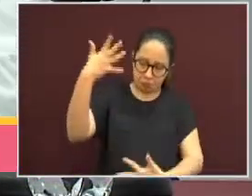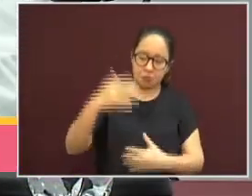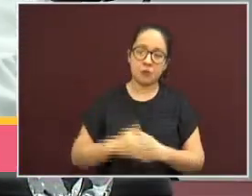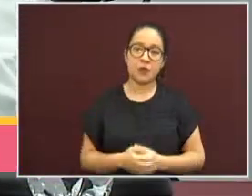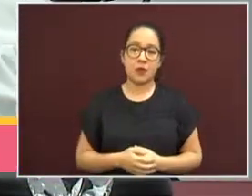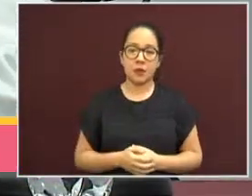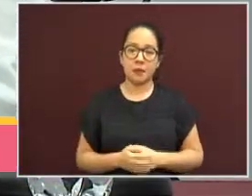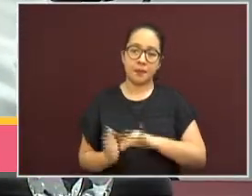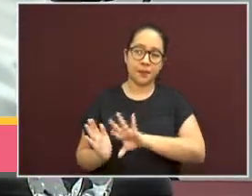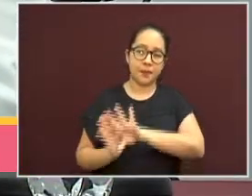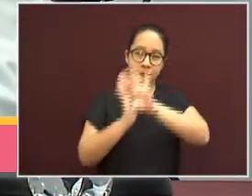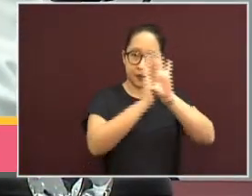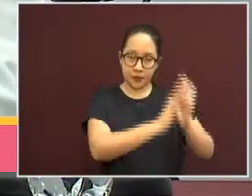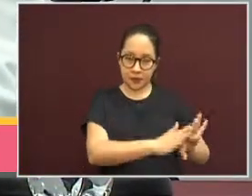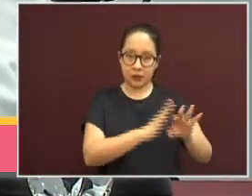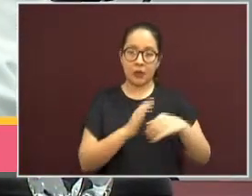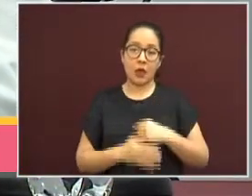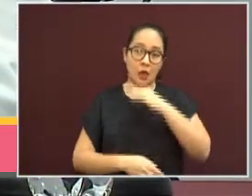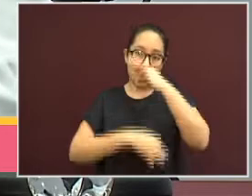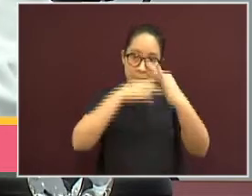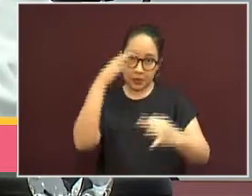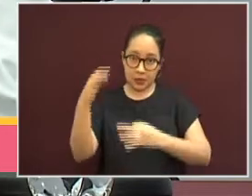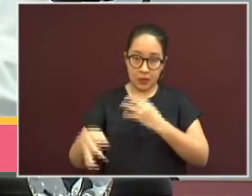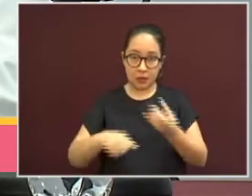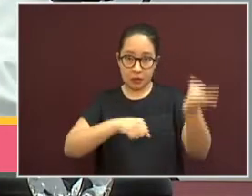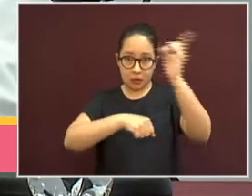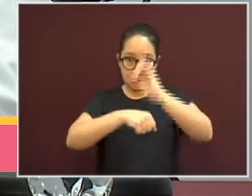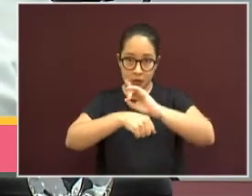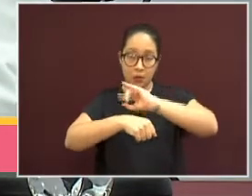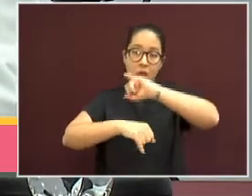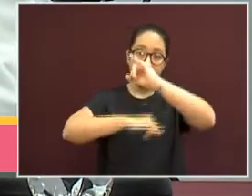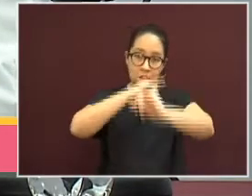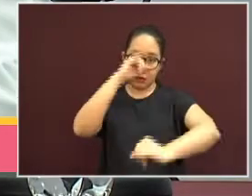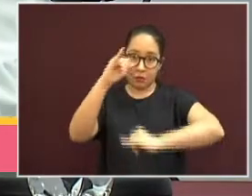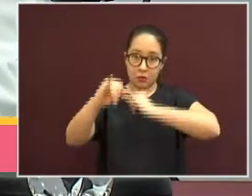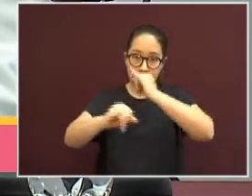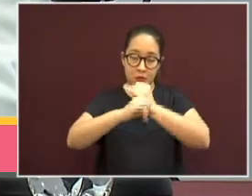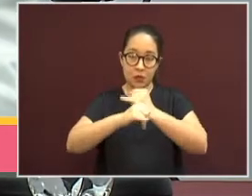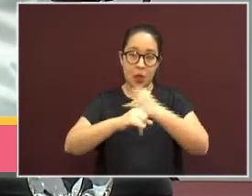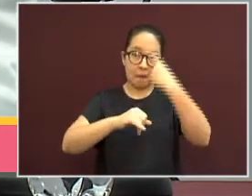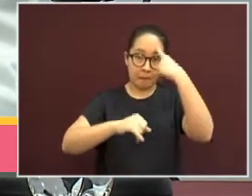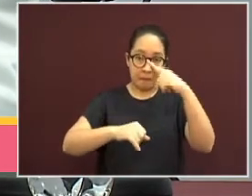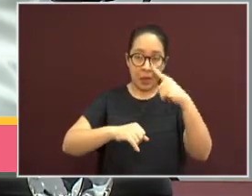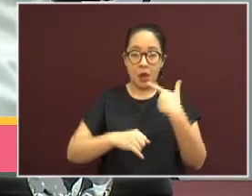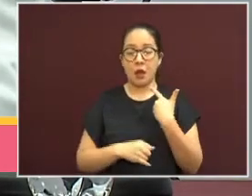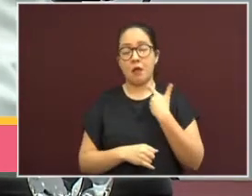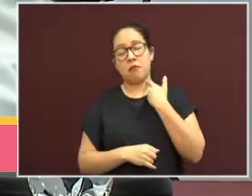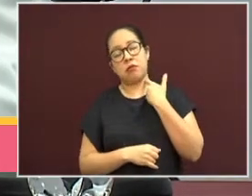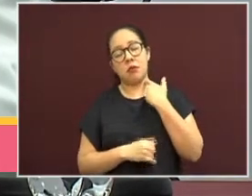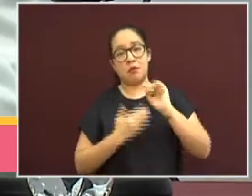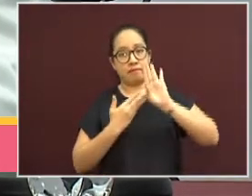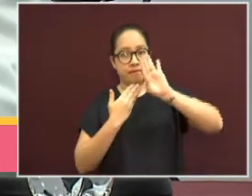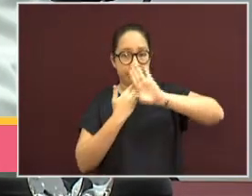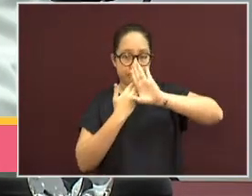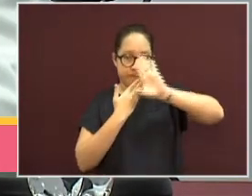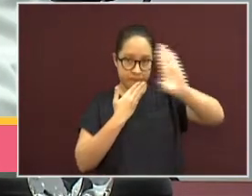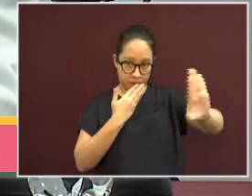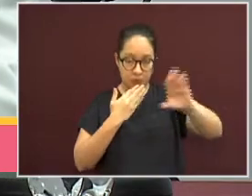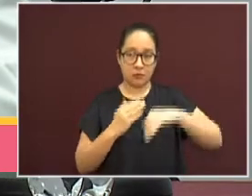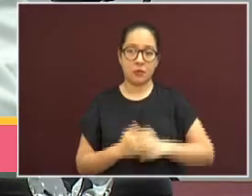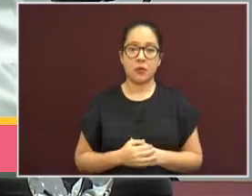mención sobre el Día Mundial para la Prevención del Suicidio. Quiero decirles que hoy,